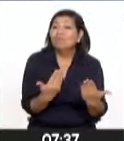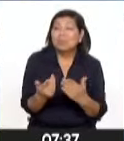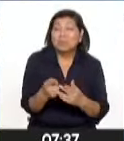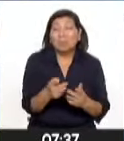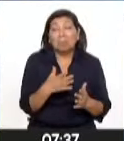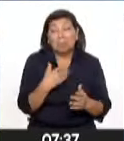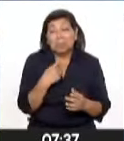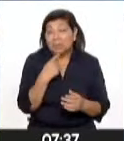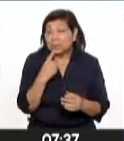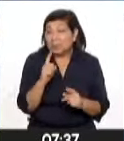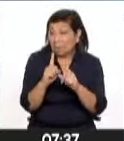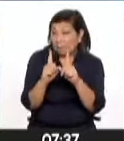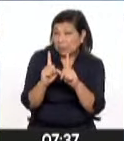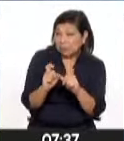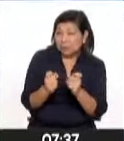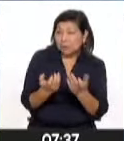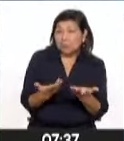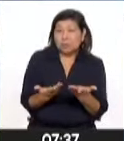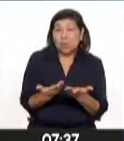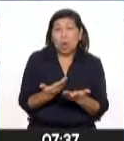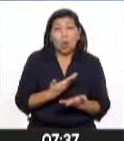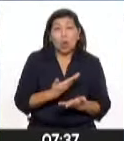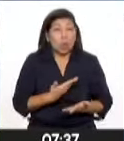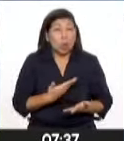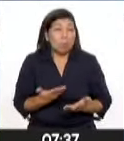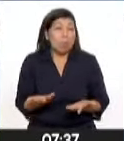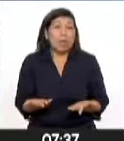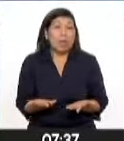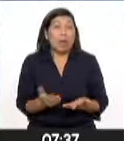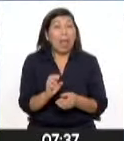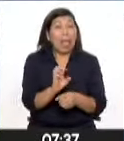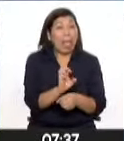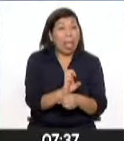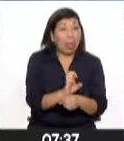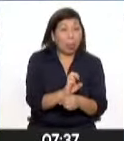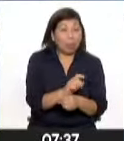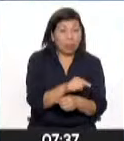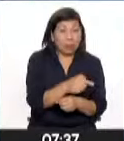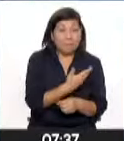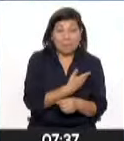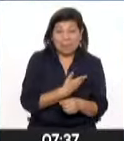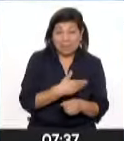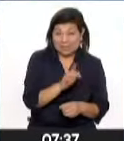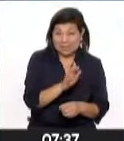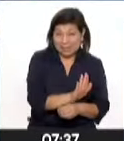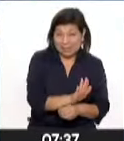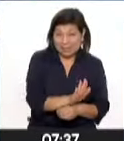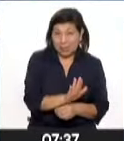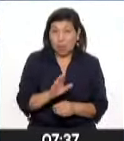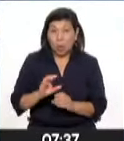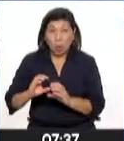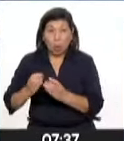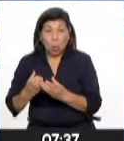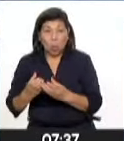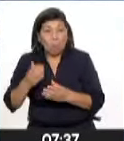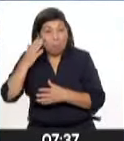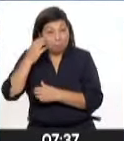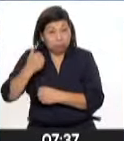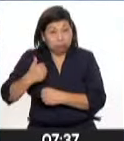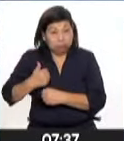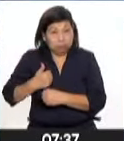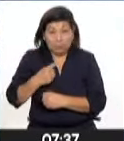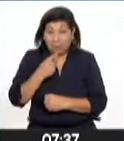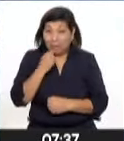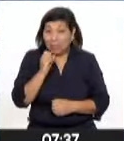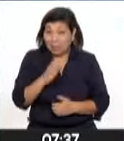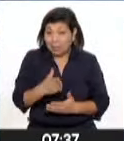sé si usted nos puede dar esos alcances entre el gobierno o el Ejecutivo de Ecuador en el caso del señor Guillermo Lazo y sus Fuerzas Armadas? Porque usted